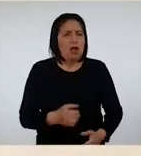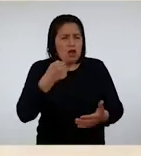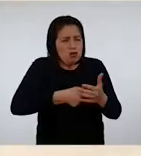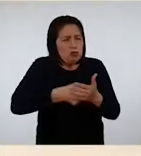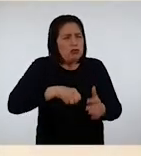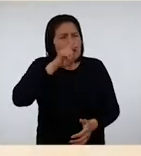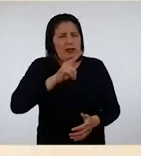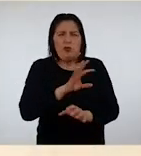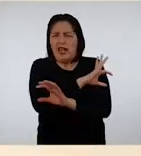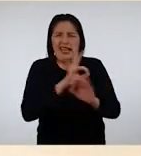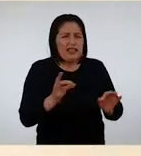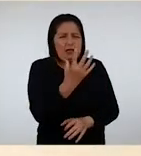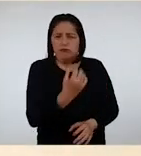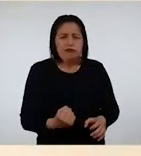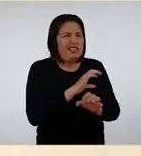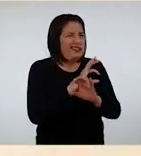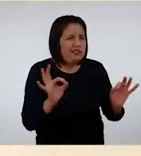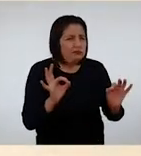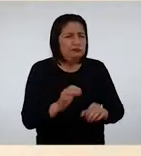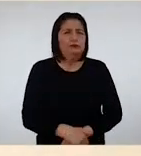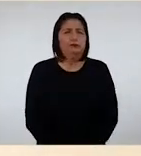Lucha Perú No hay nada que no se tenga